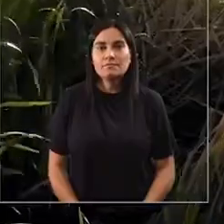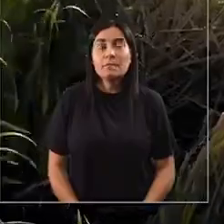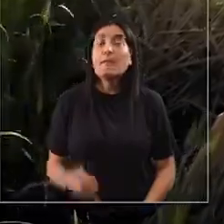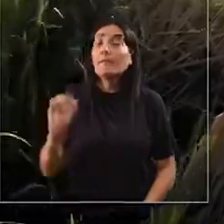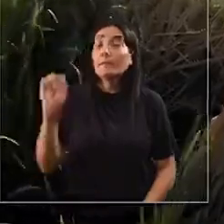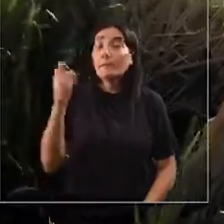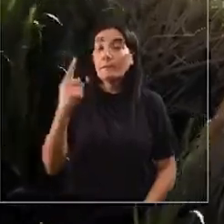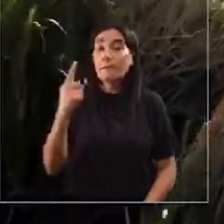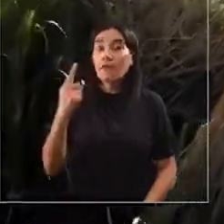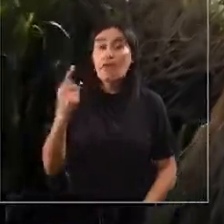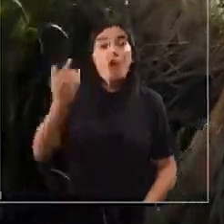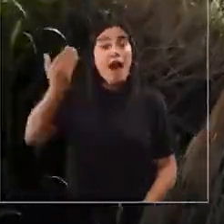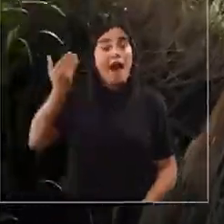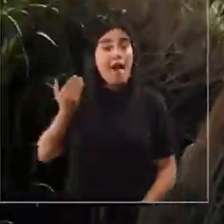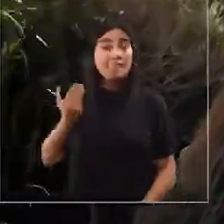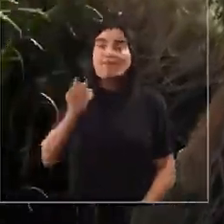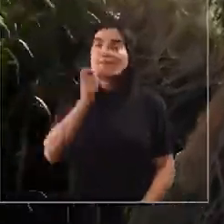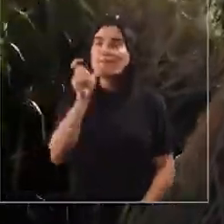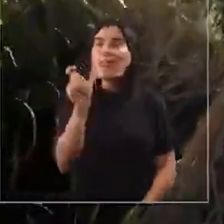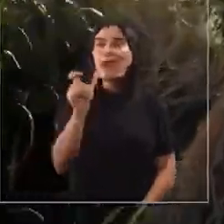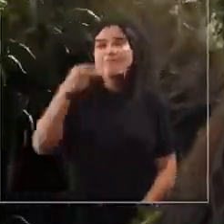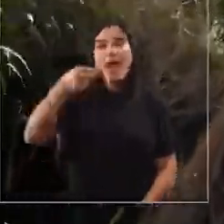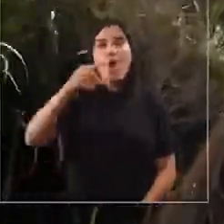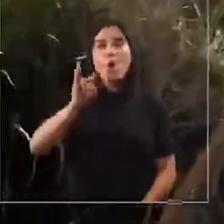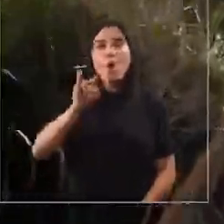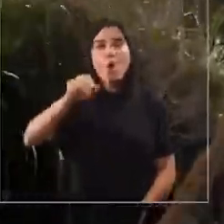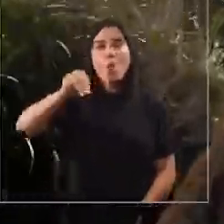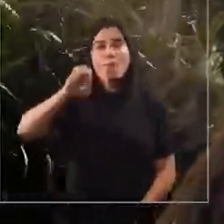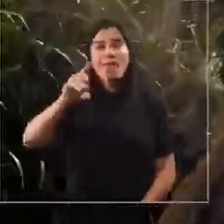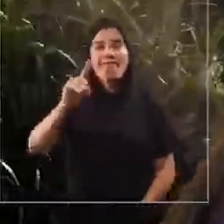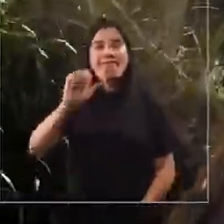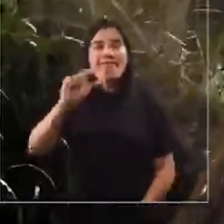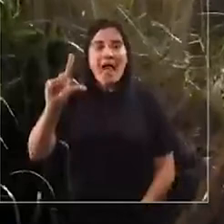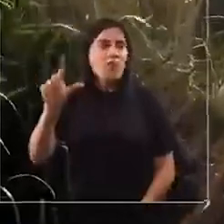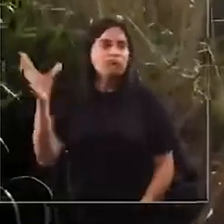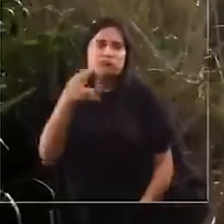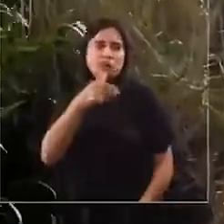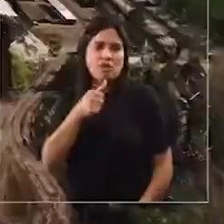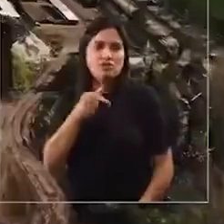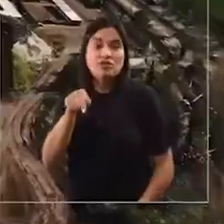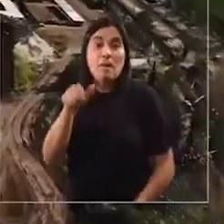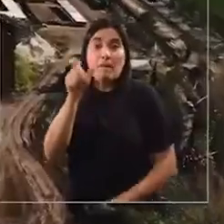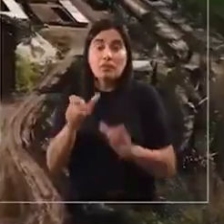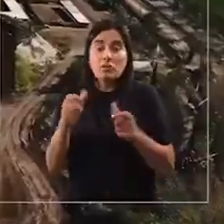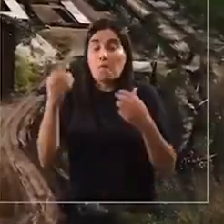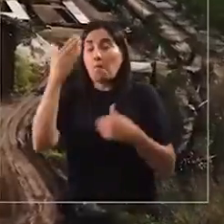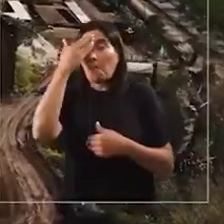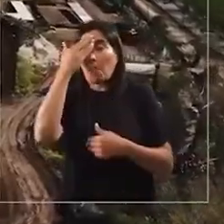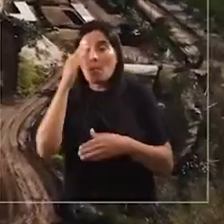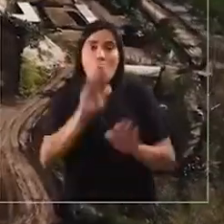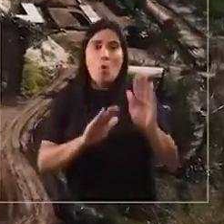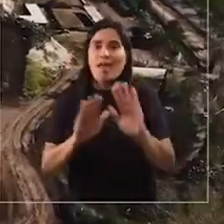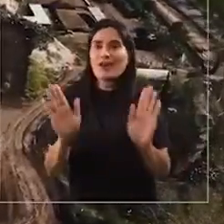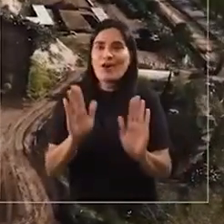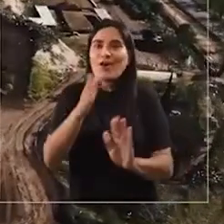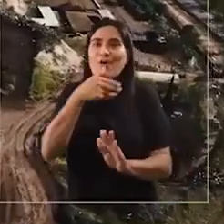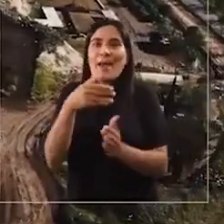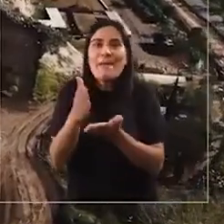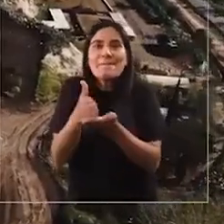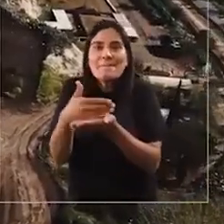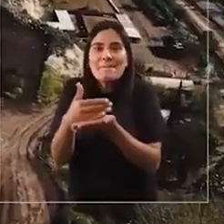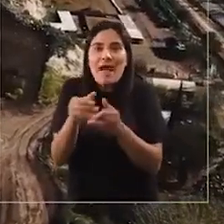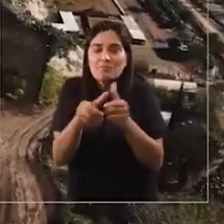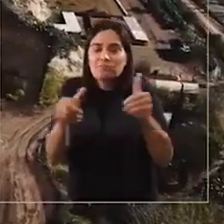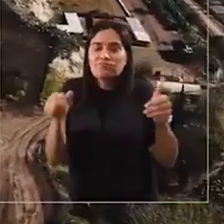Primero no existía el concepto de humedal, por lo tanto tampoco se lo cuidaba. Había un plan regulador actualizado lo que